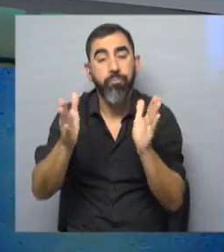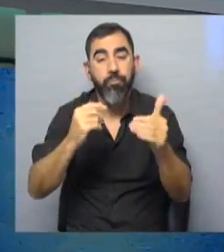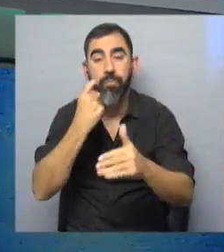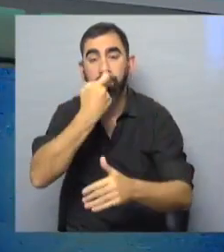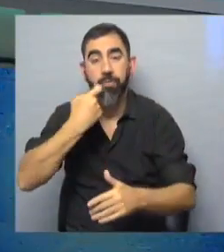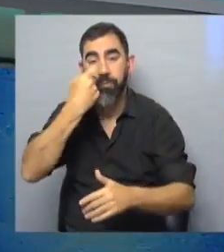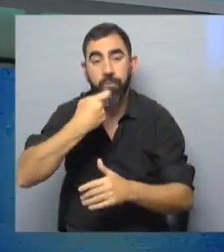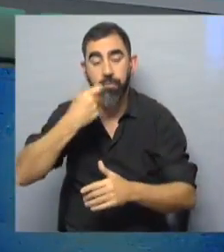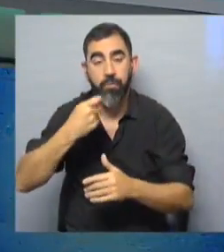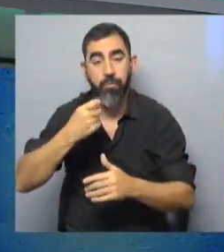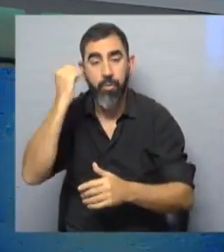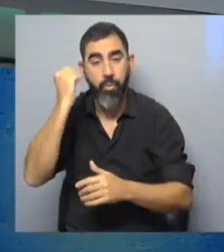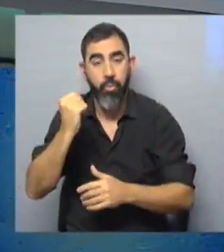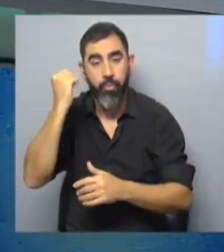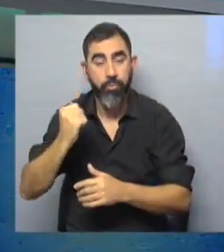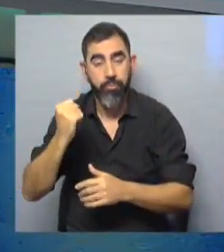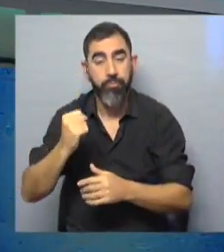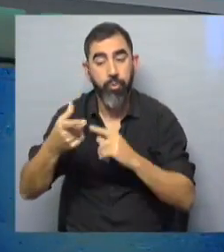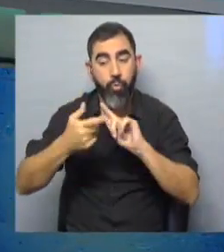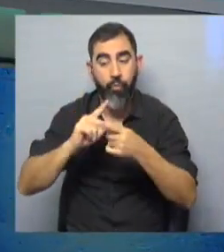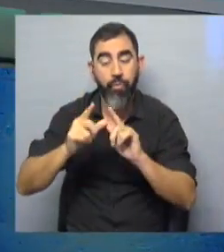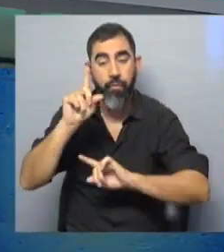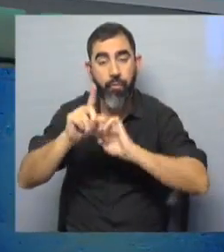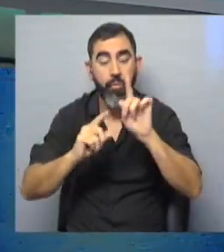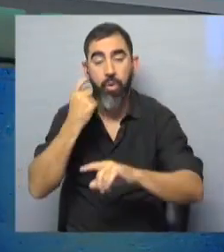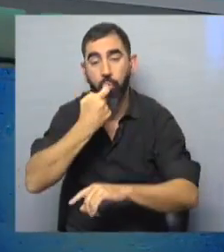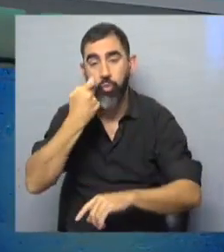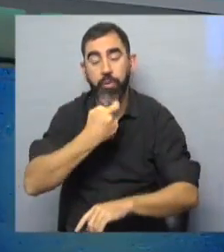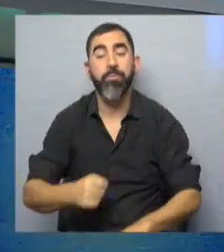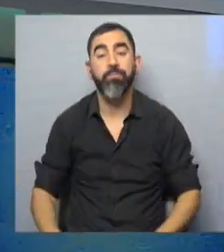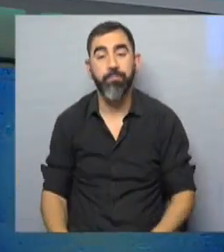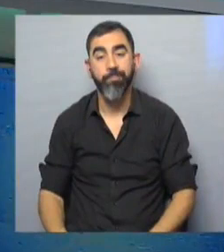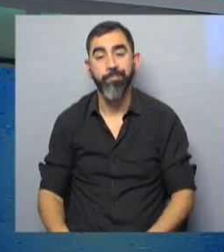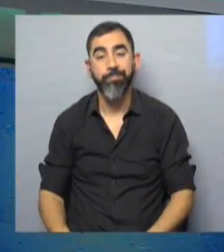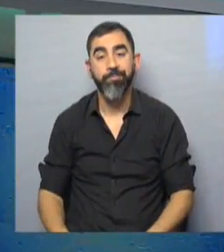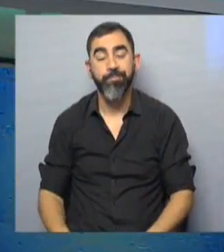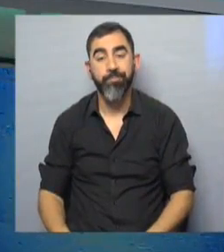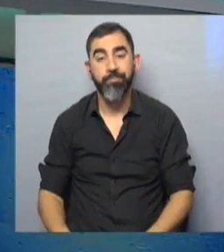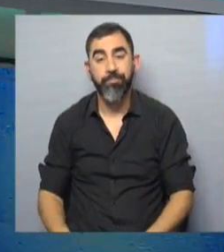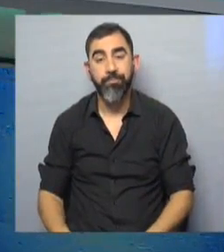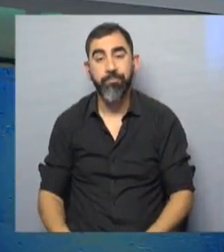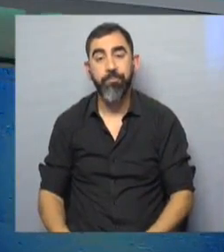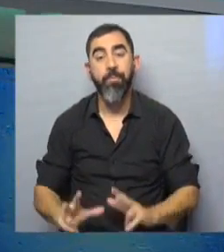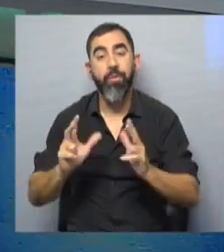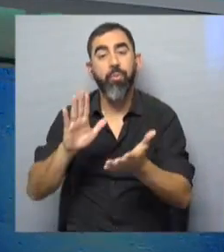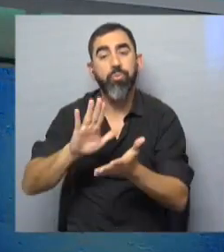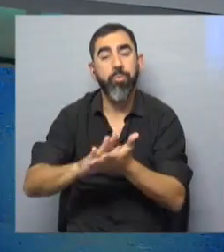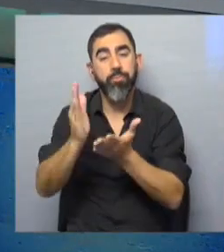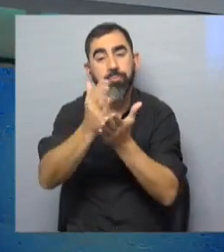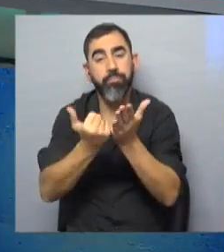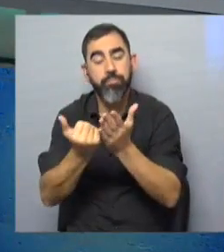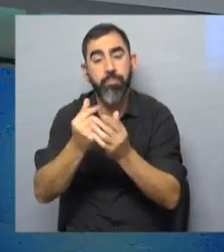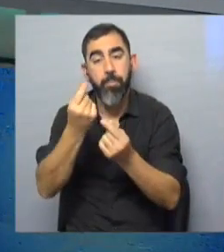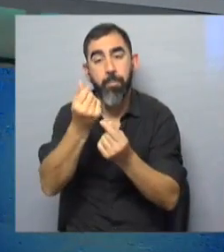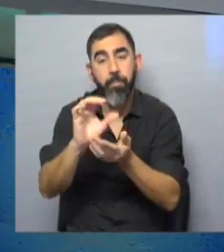odontológico móvil que se hizo en convenio con la Facultad de Odontología. Sí, entre otras cosas se refirió a la quita de